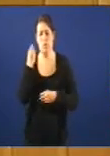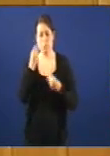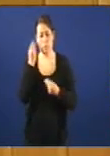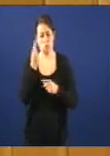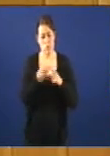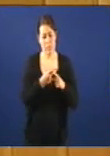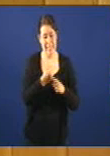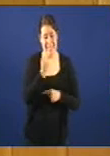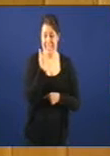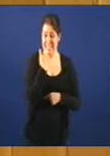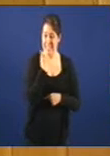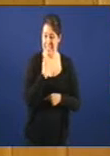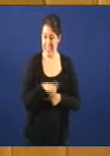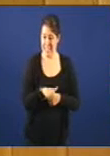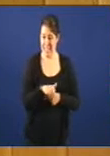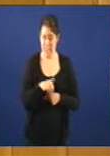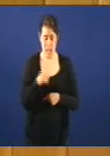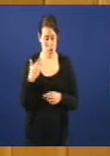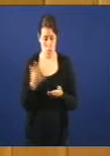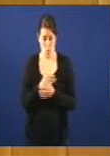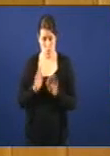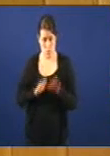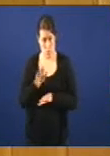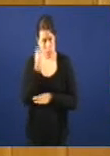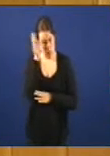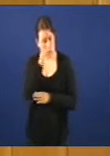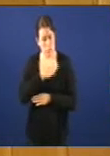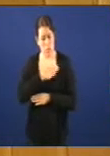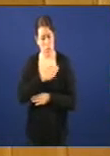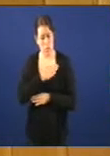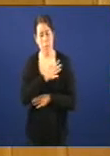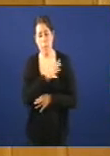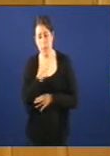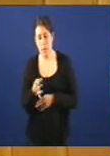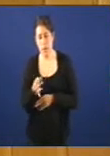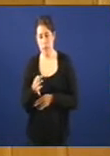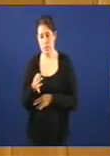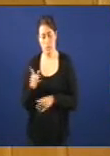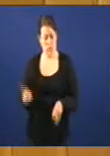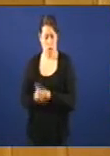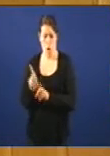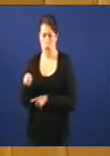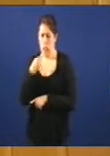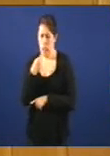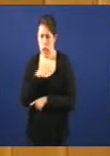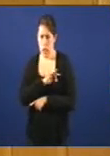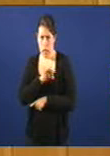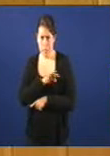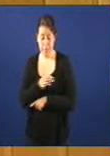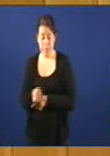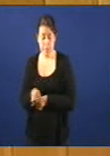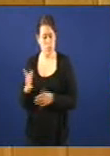logo de ter adoptado todos os pasos á iniciativa propia e por conta por moito que digo o señor Fajardo de todos os